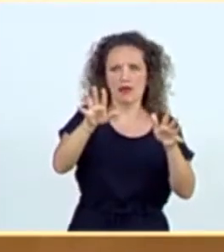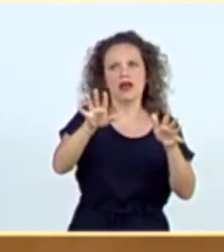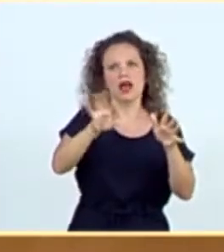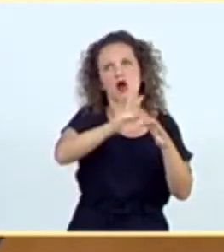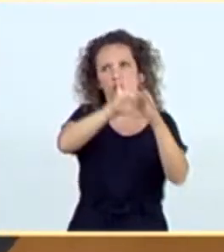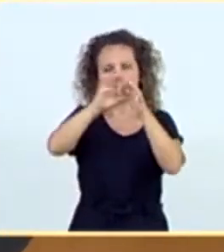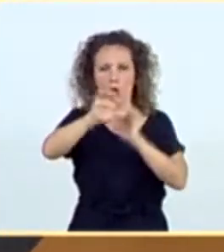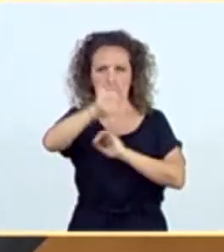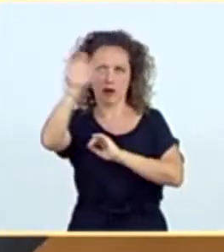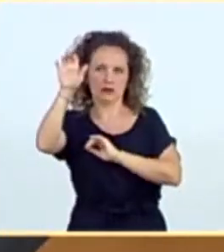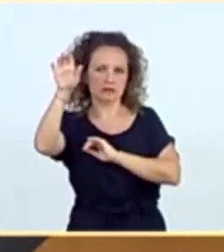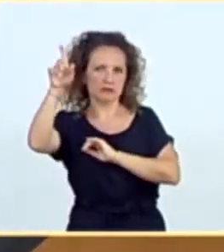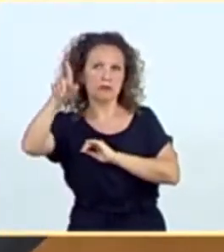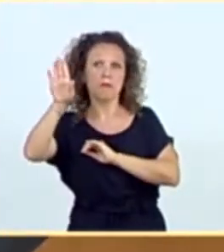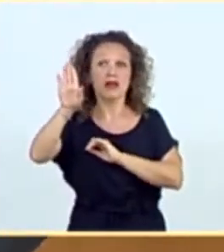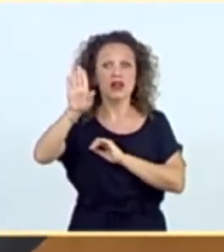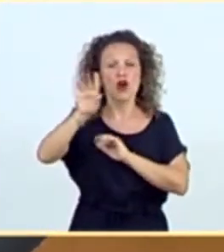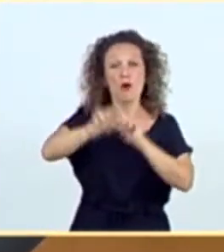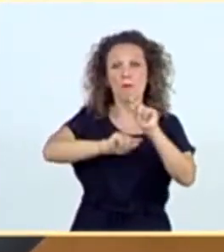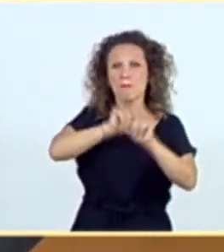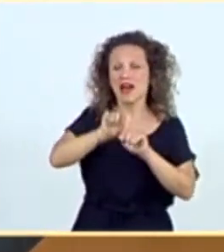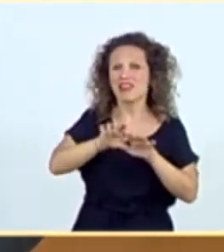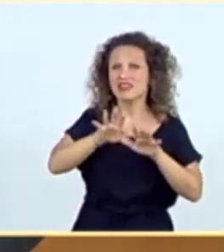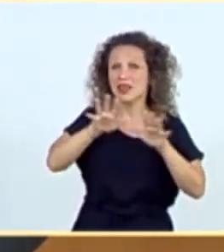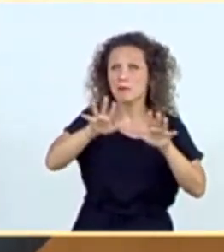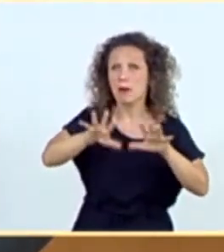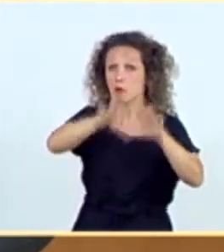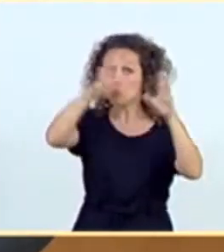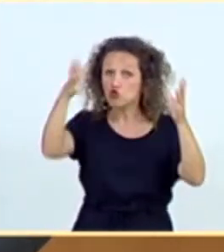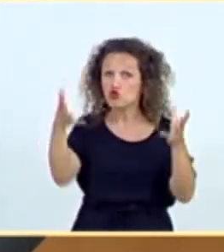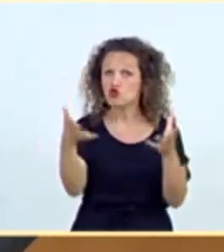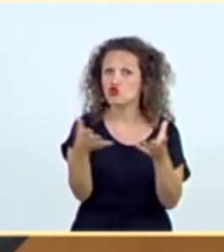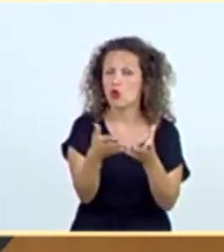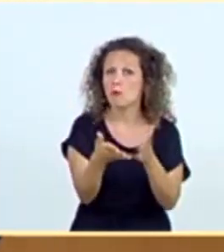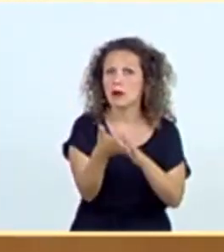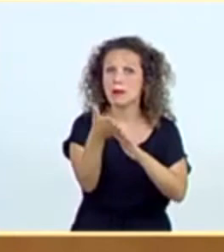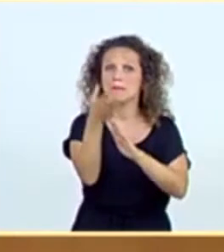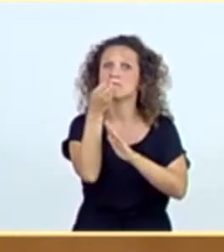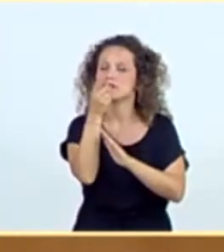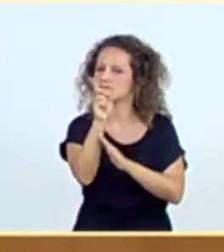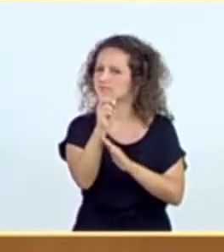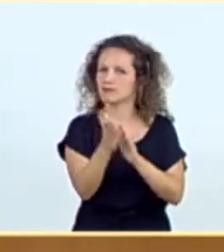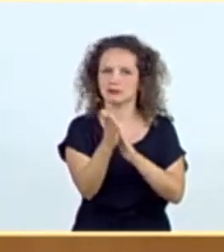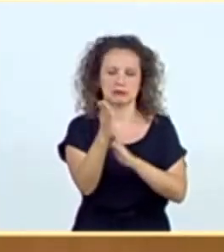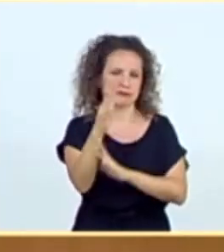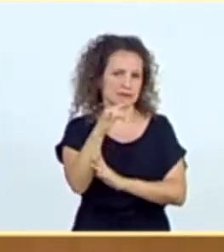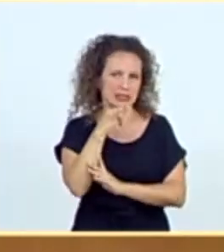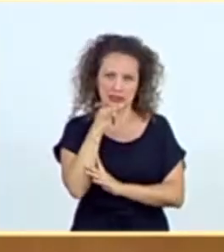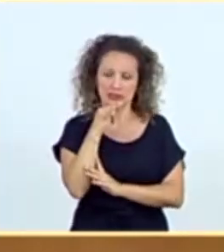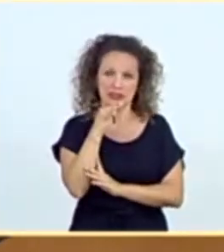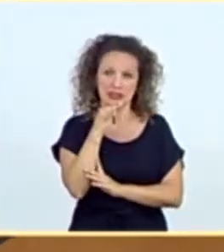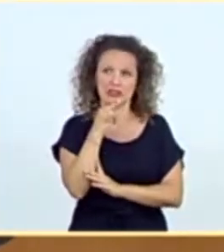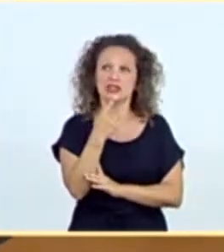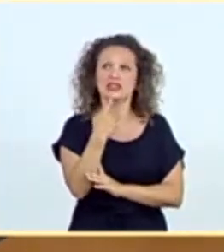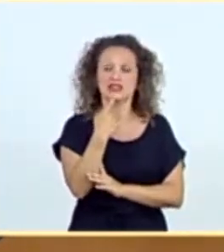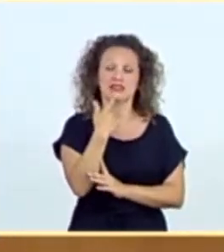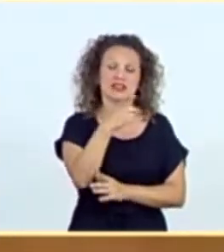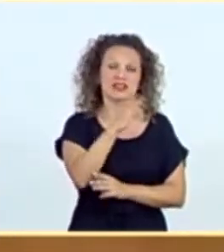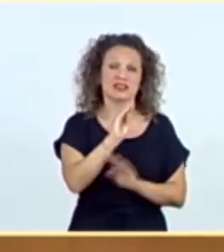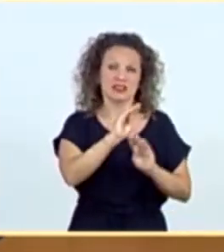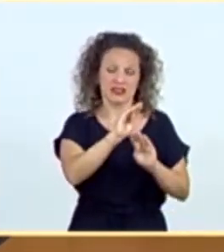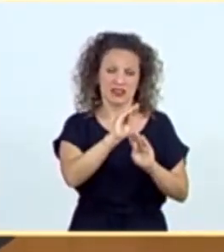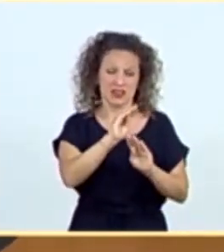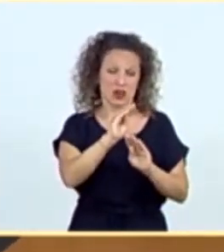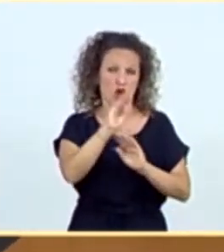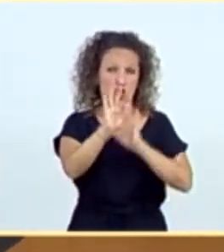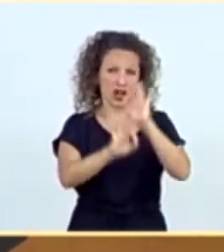la pandemia no está yendo bien en el conjunto del mundo. Está yendo mal. Usted se refiere a las declaraciones de director general de la